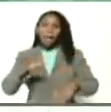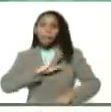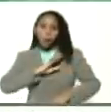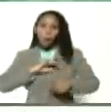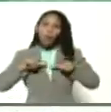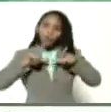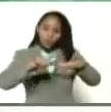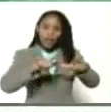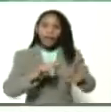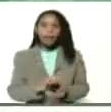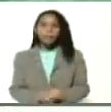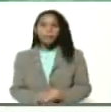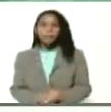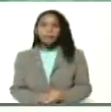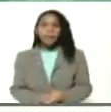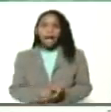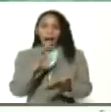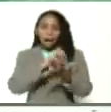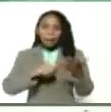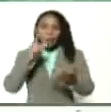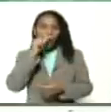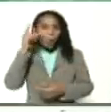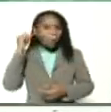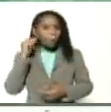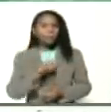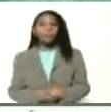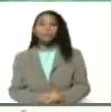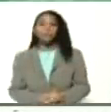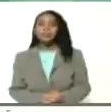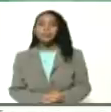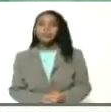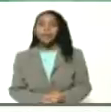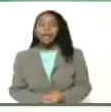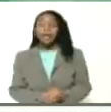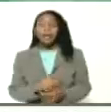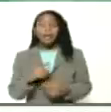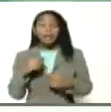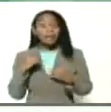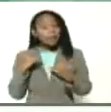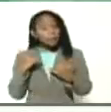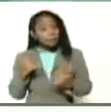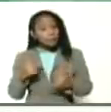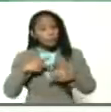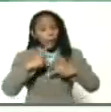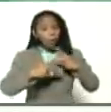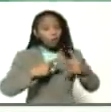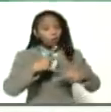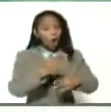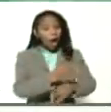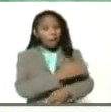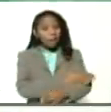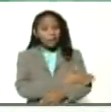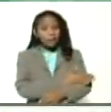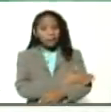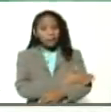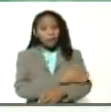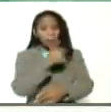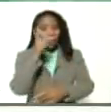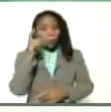tierra a campesinos y campesinas del predio productivo El Carmen.